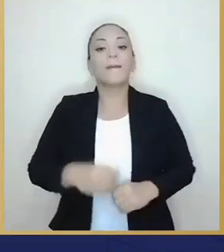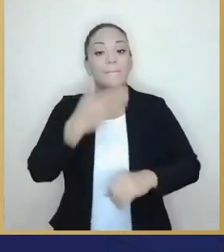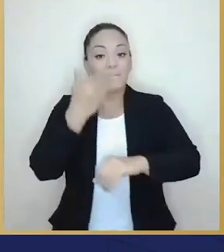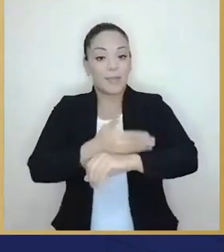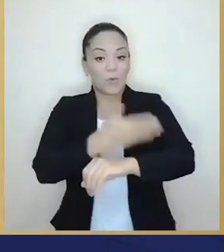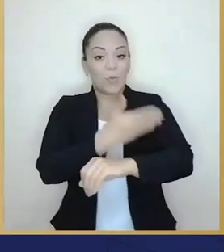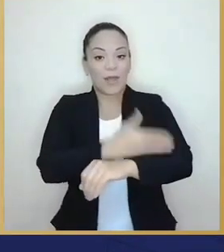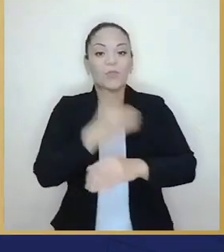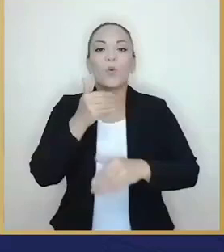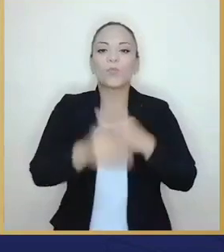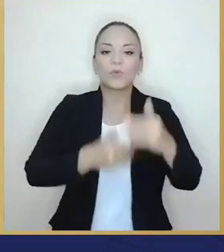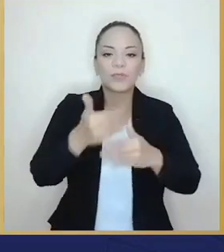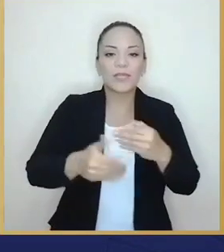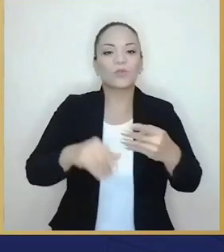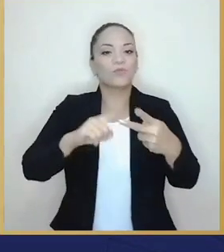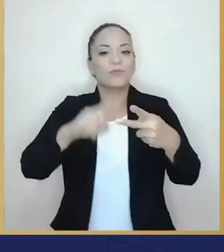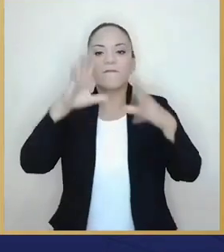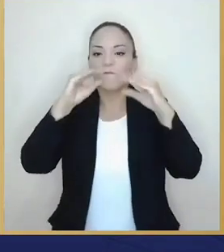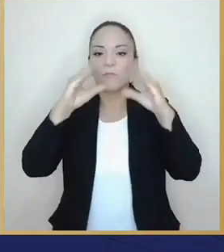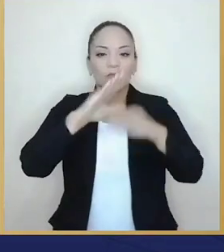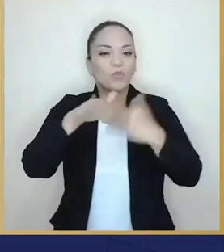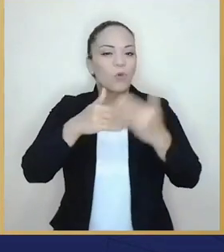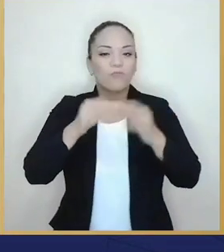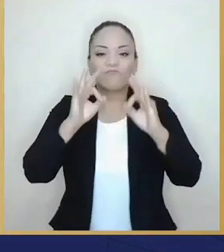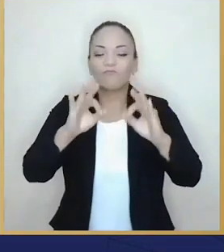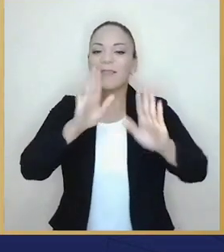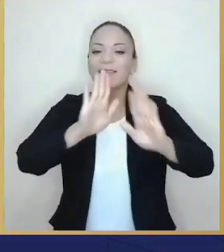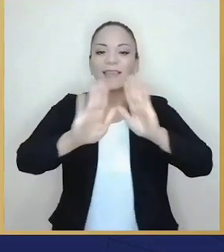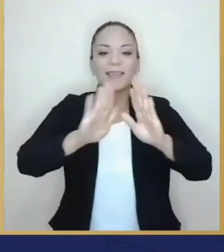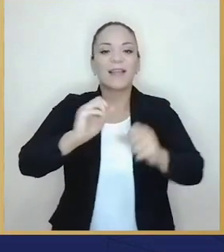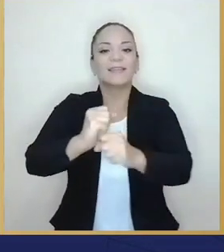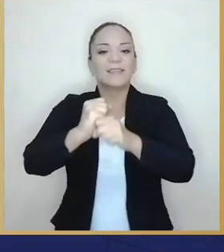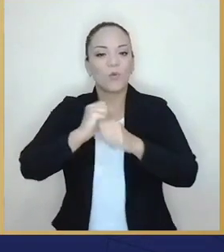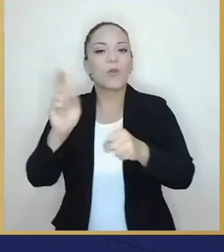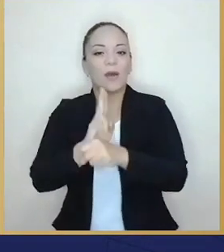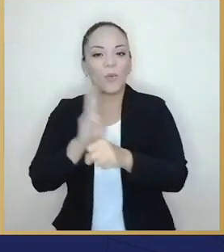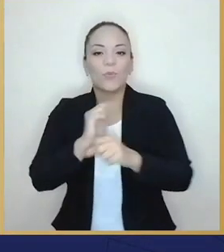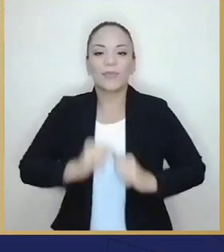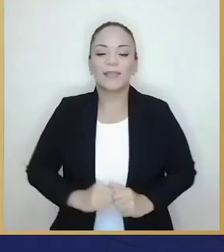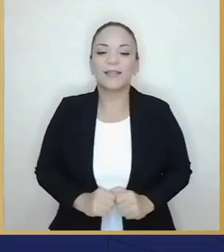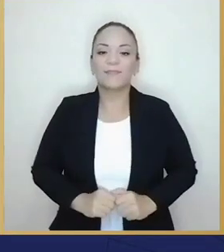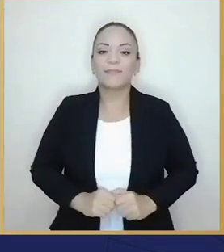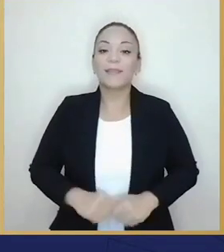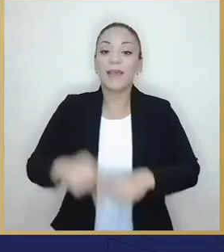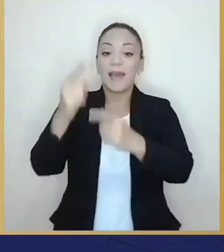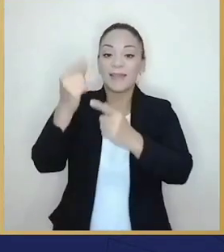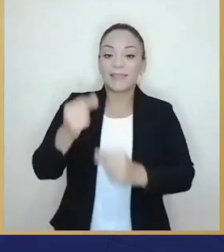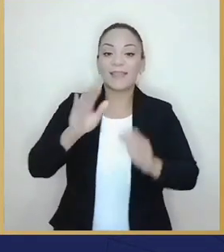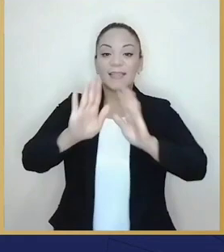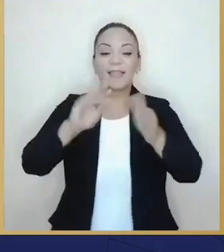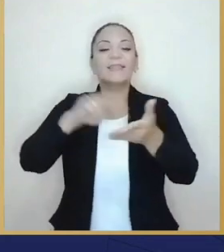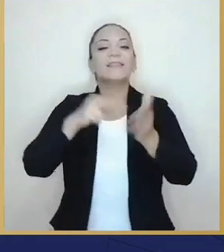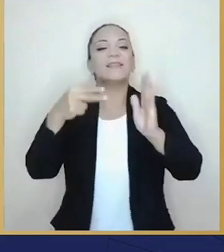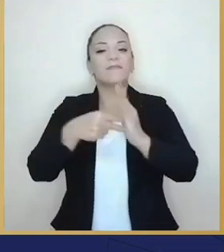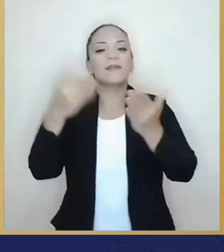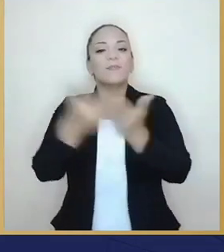gestión de calidad, optimizando procesos e información de manera digital, segura y útil. Hacienda Digital es